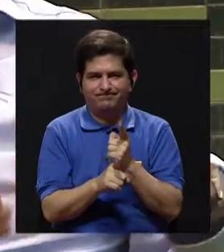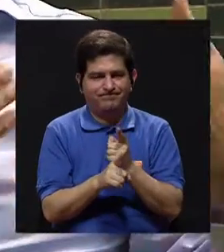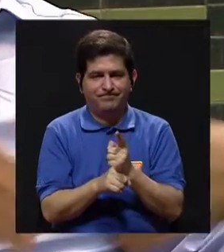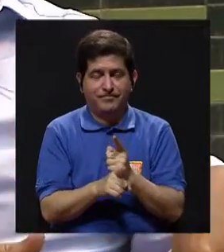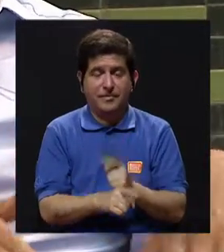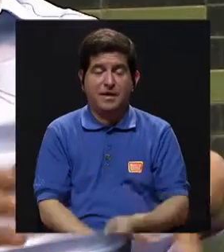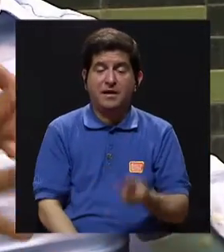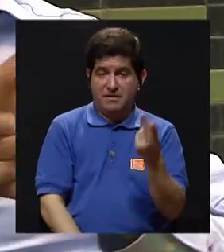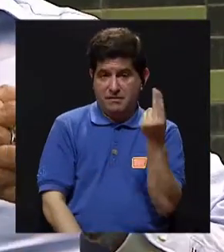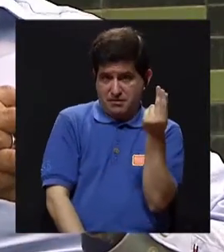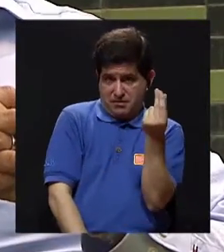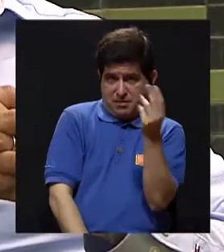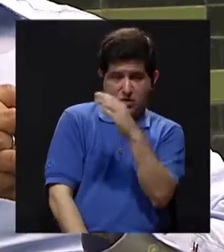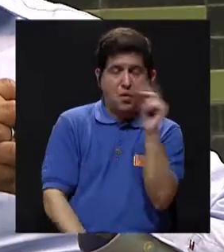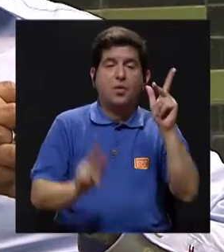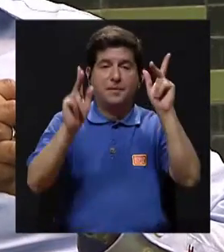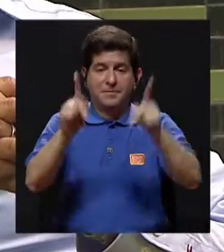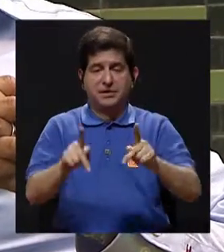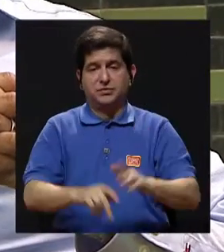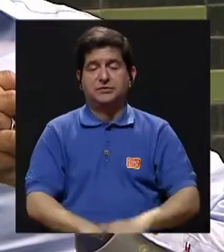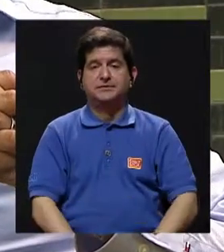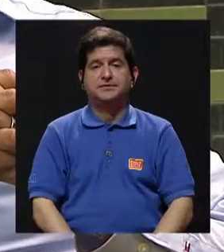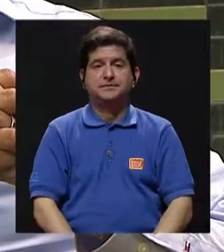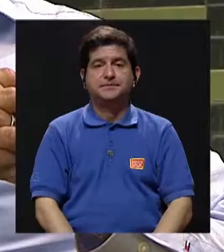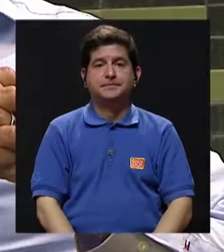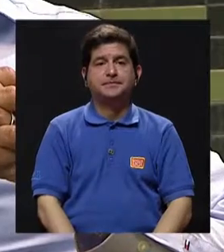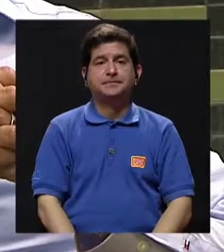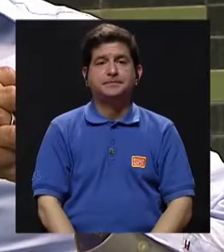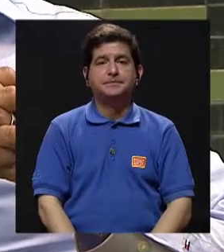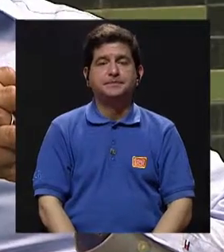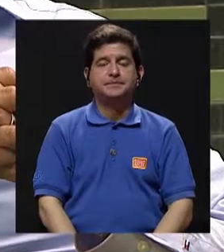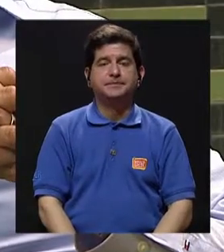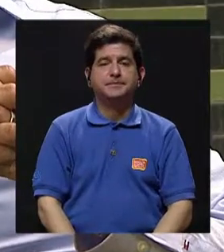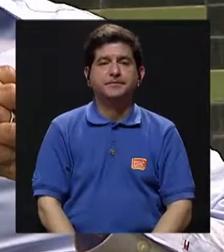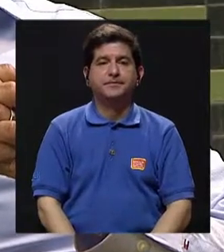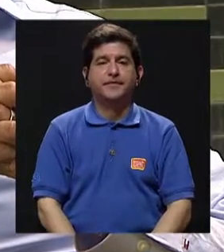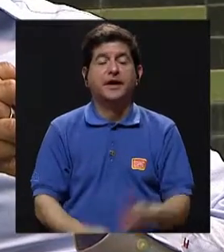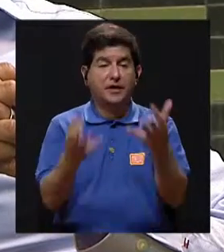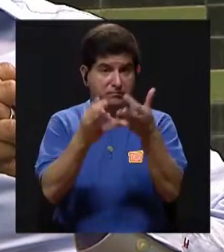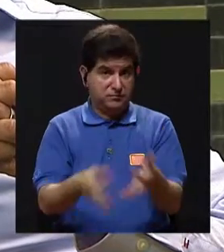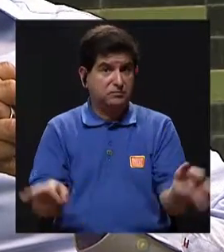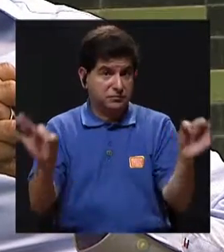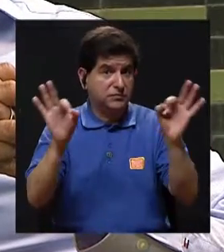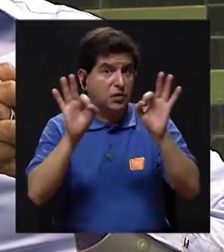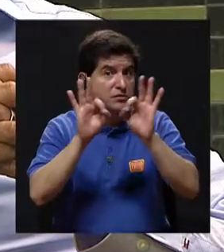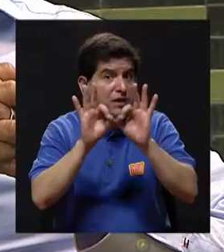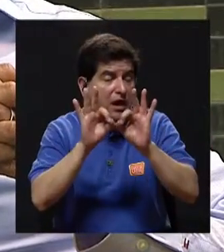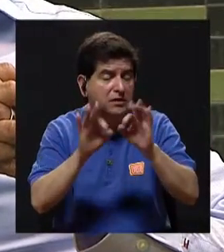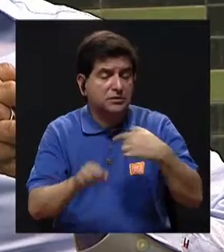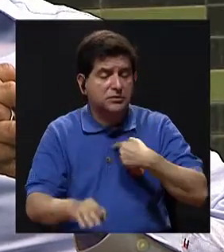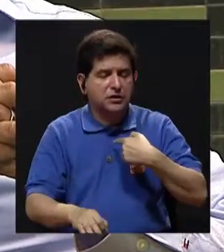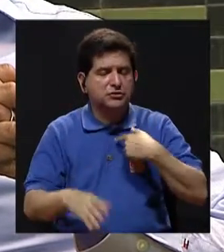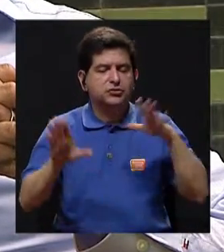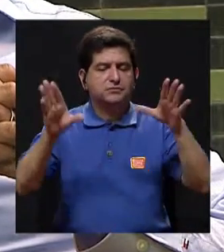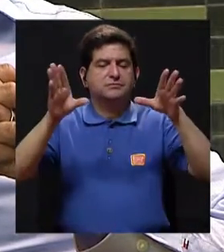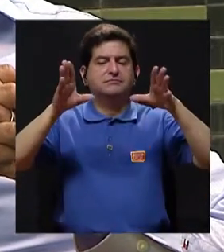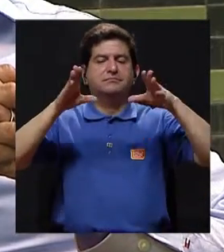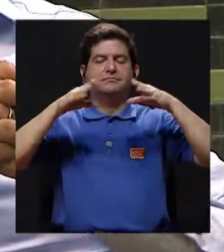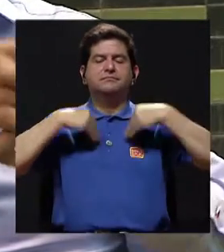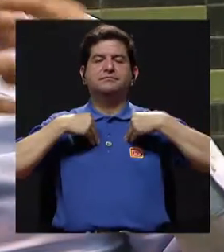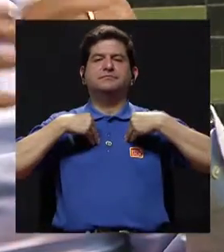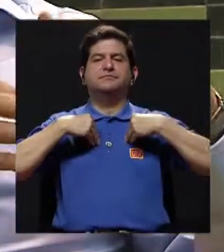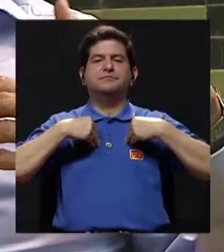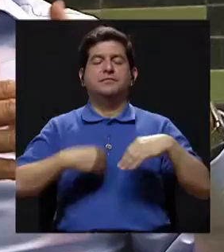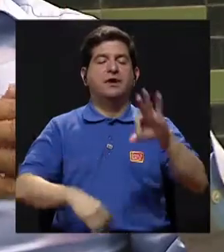ni para el bolsillo ni para las personas. Entonces, aquí lo importante es que yo reconozca